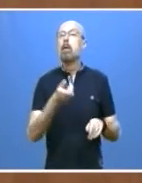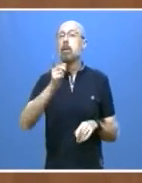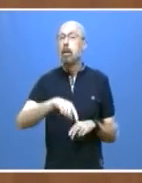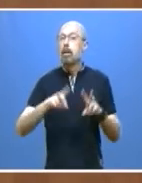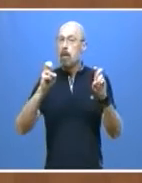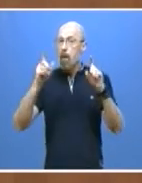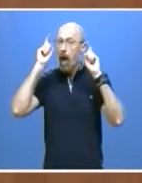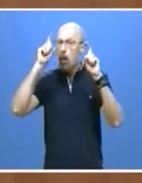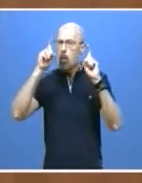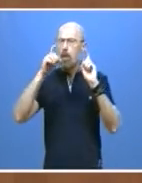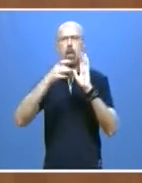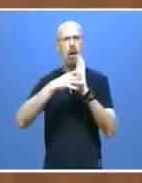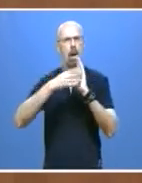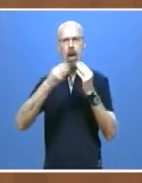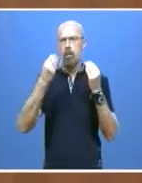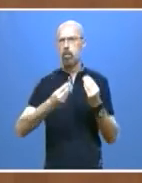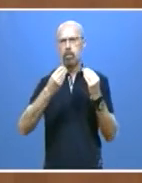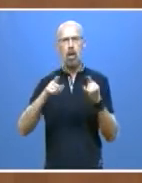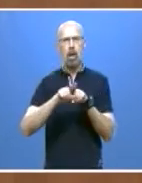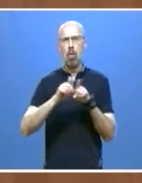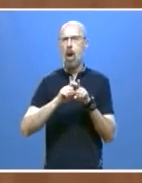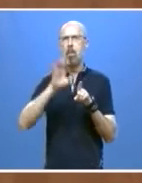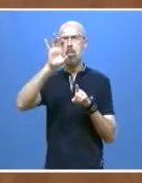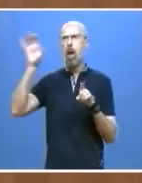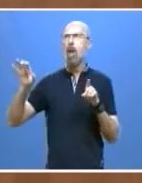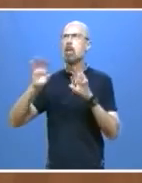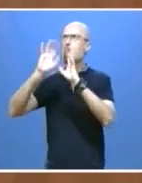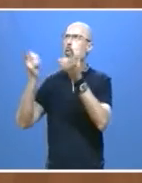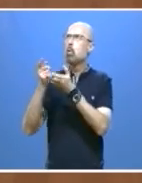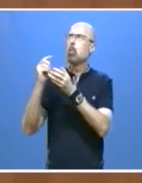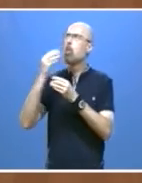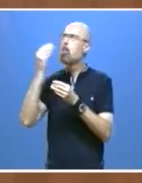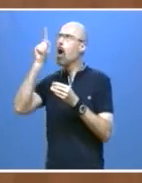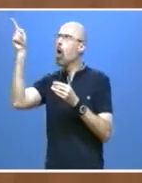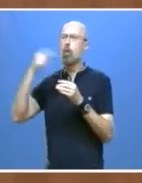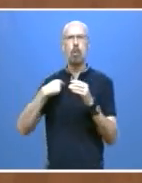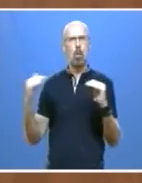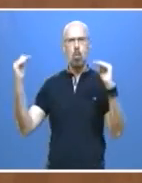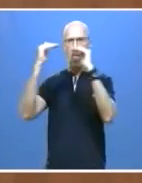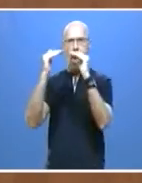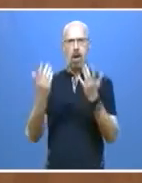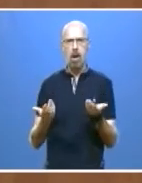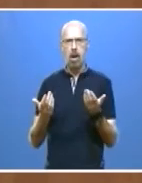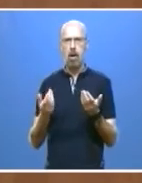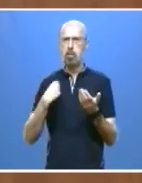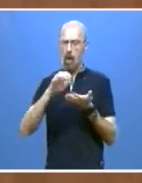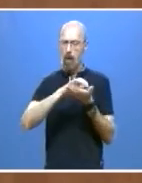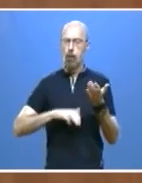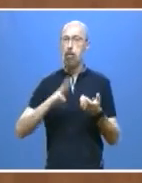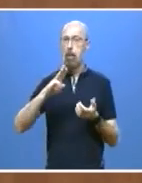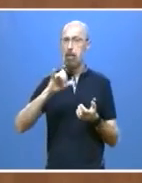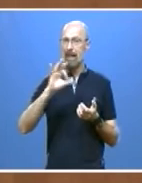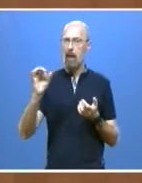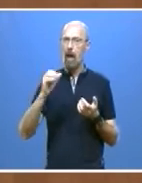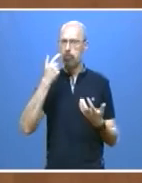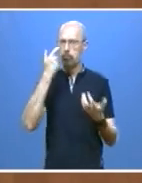equidad a la altura de los mejores países del mundo. Así lo ha puesto de manifiesto el informe PISA y lo ha hecho